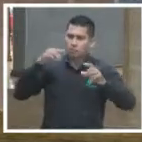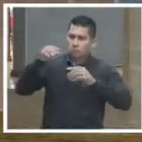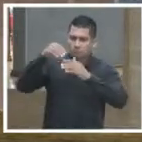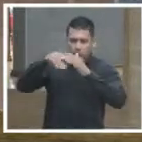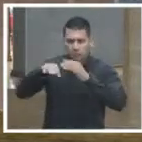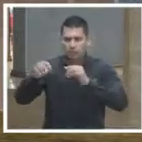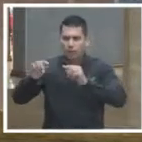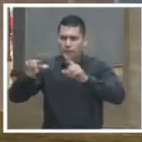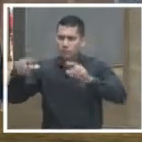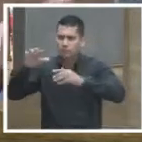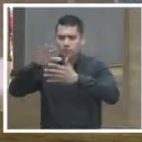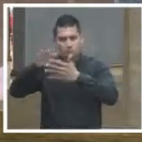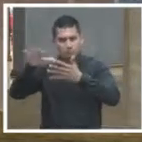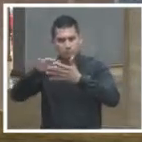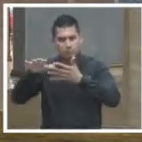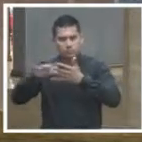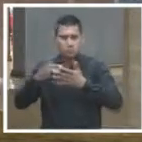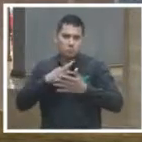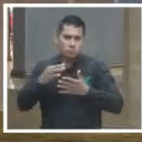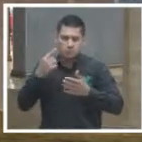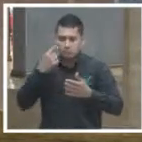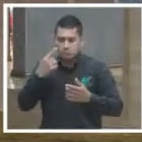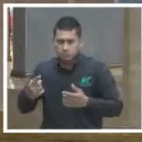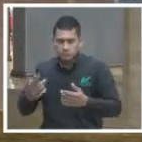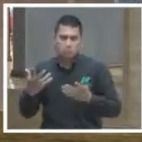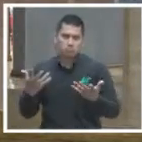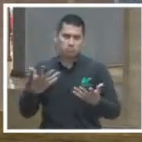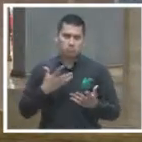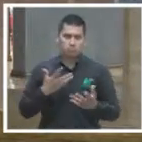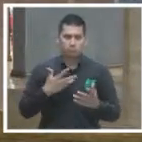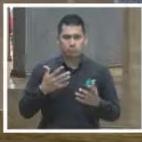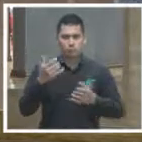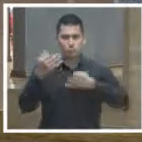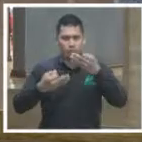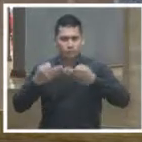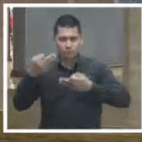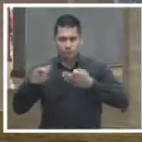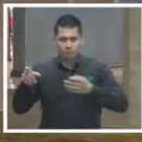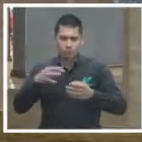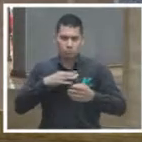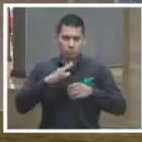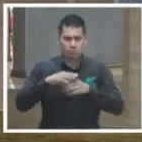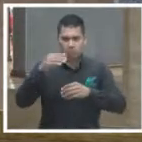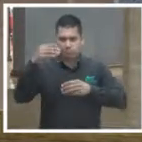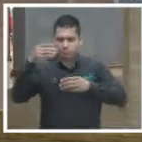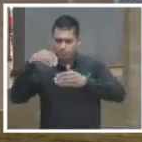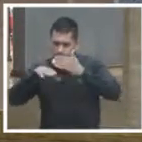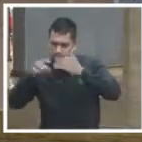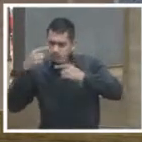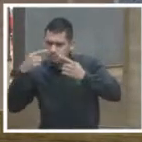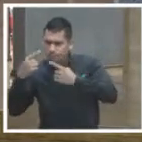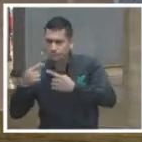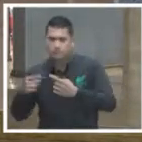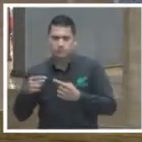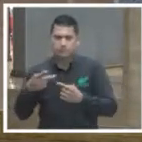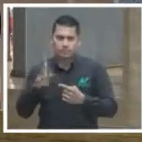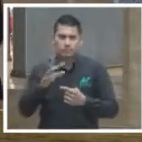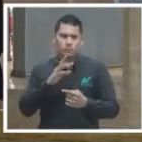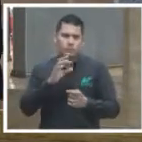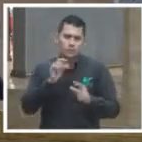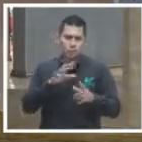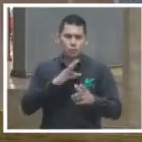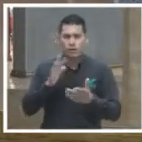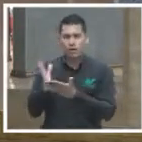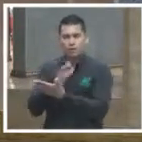abre a un auditorio que no solo son las partes en el juicio obviamente hay una consulta privada de casos